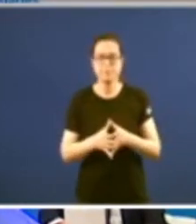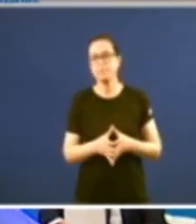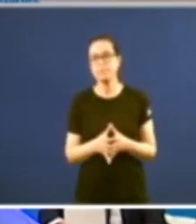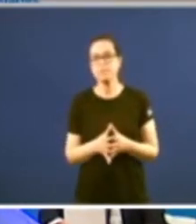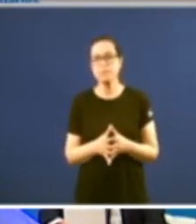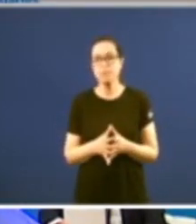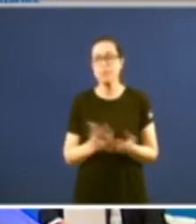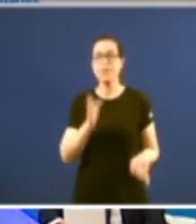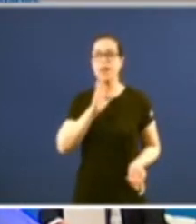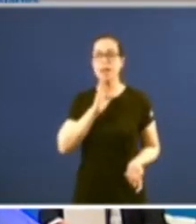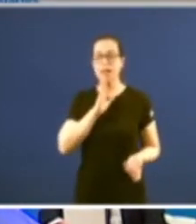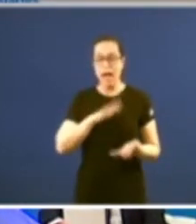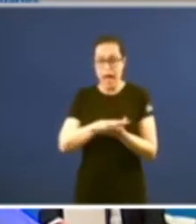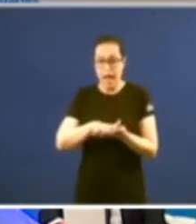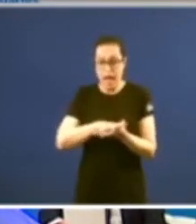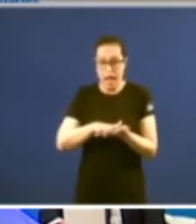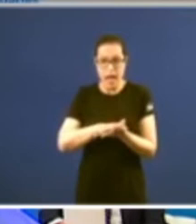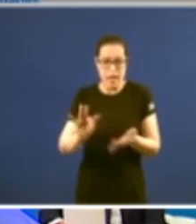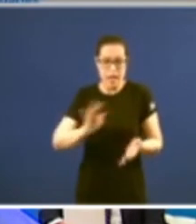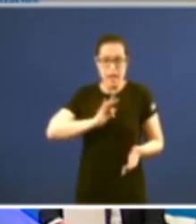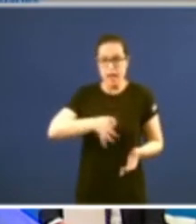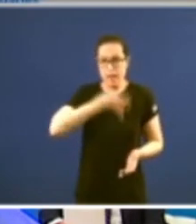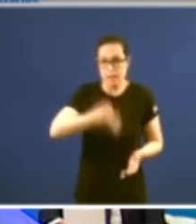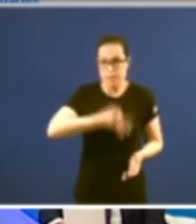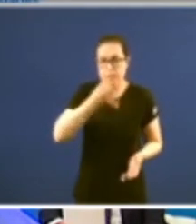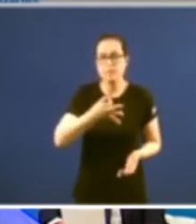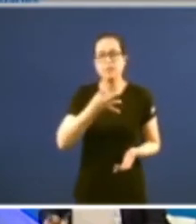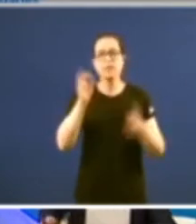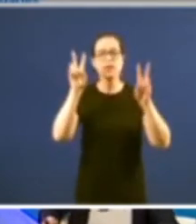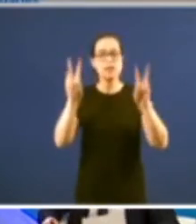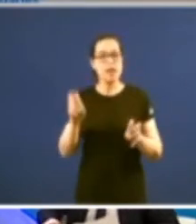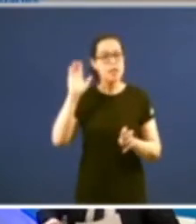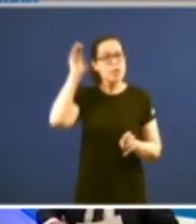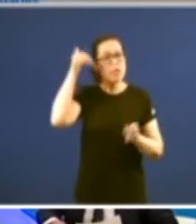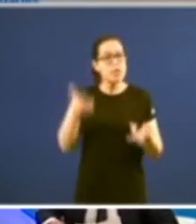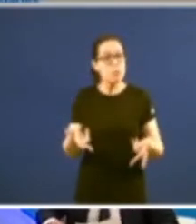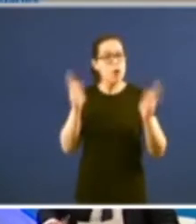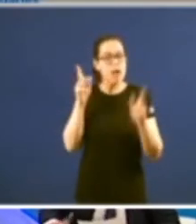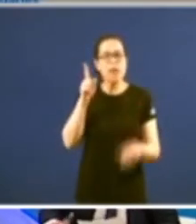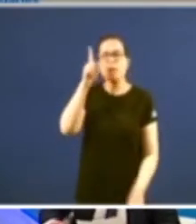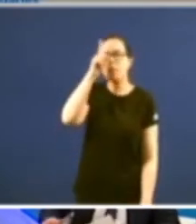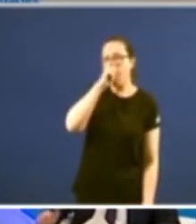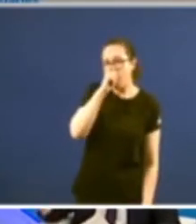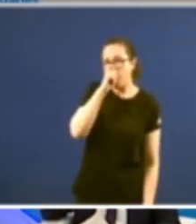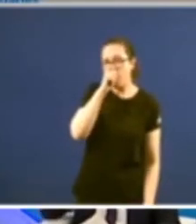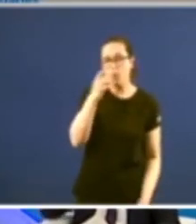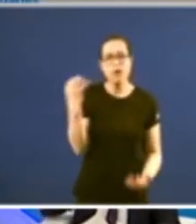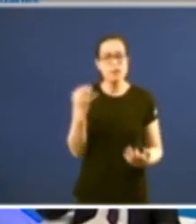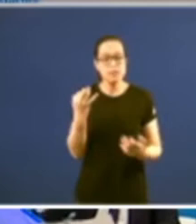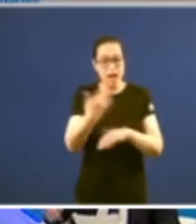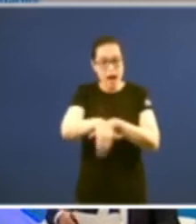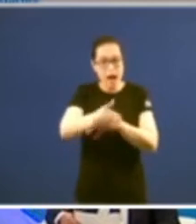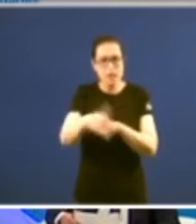todo isto sirva para decir que a miña primeira lembranza da democracia fui ver as rúas cheas de coches con